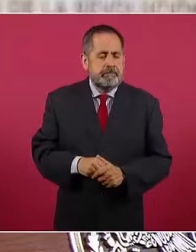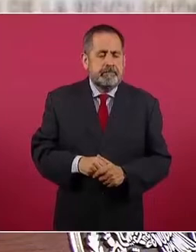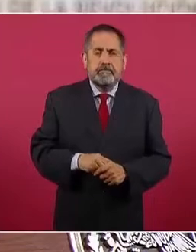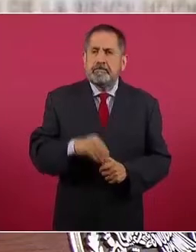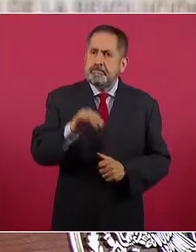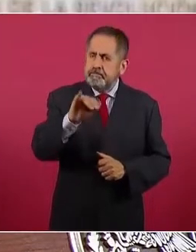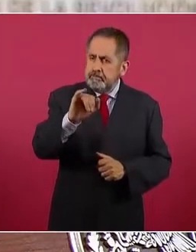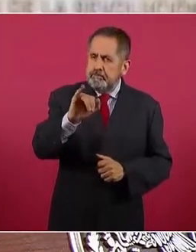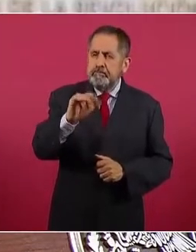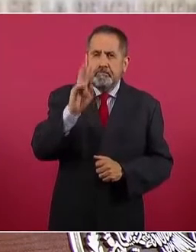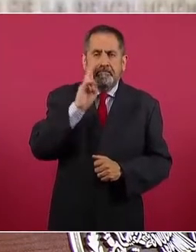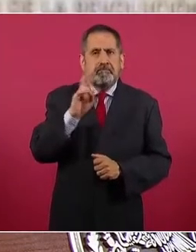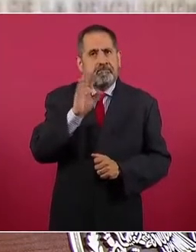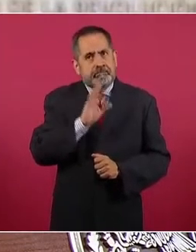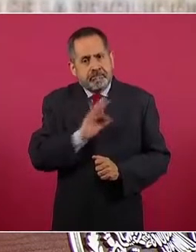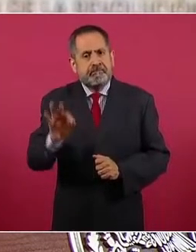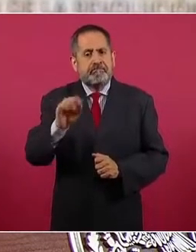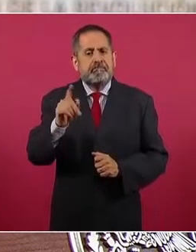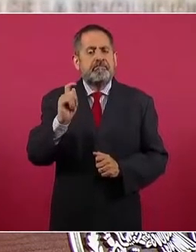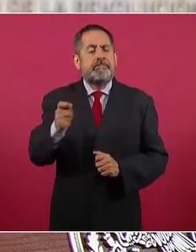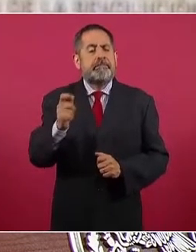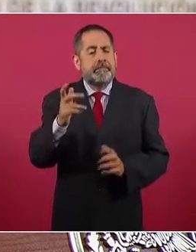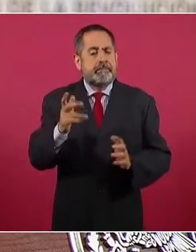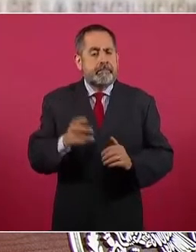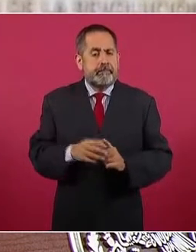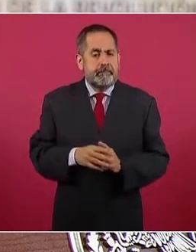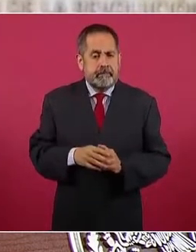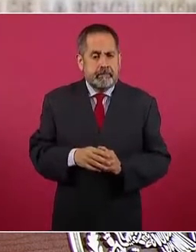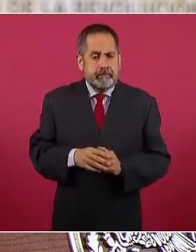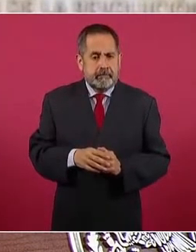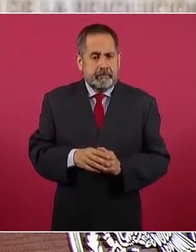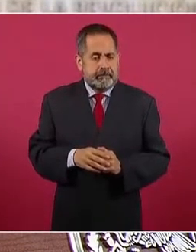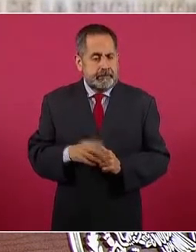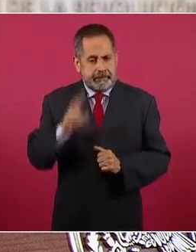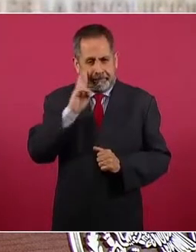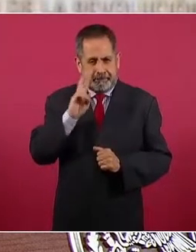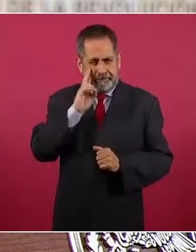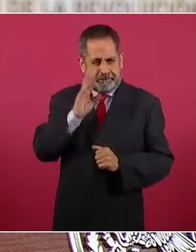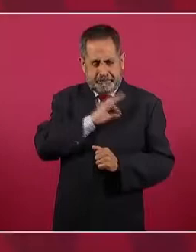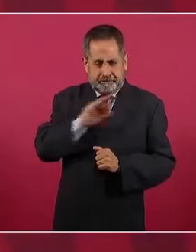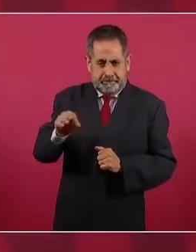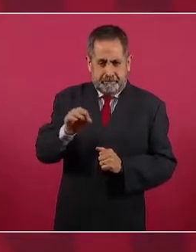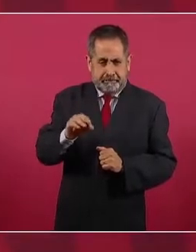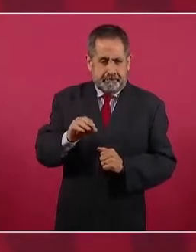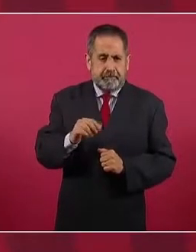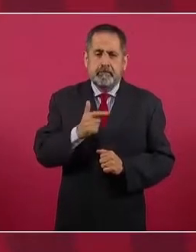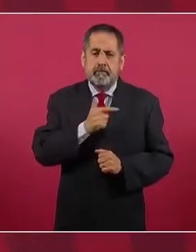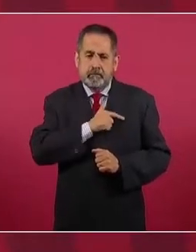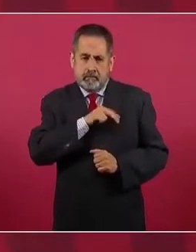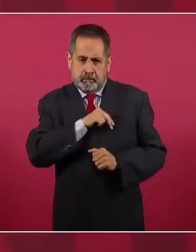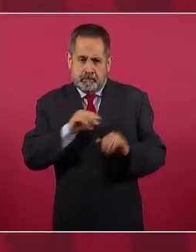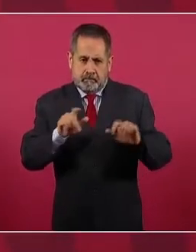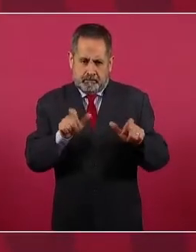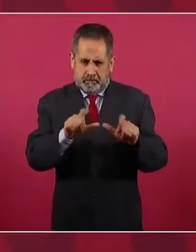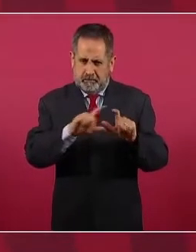constituir la Guardia Nacional